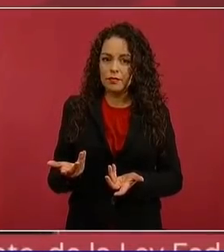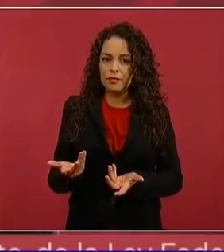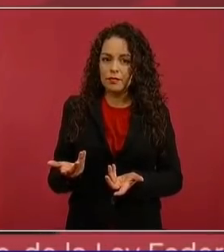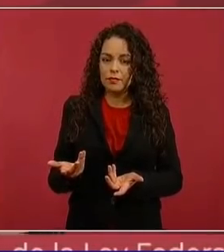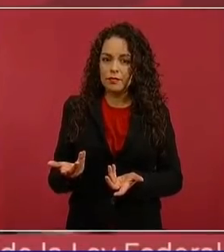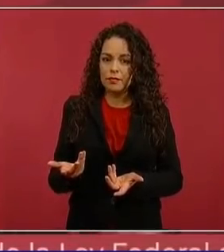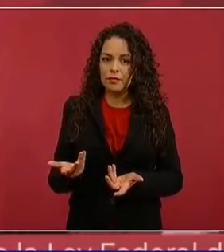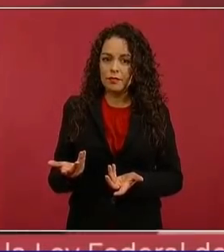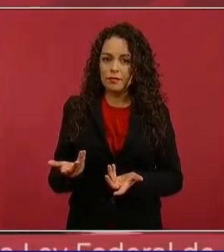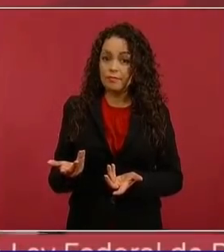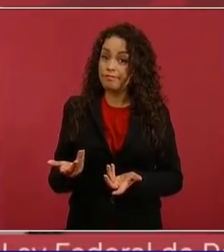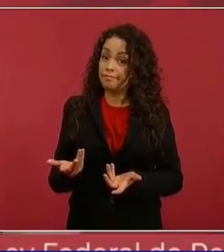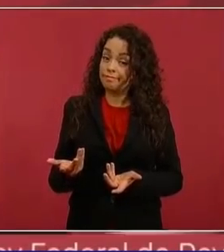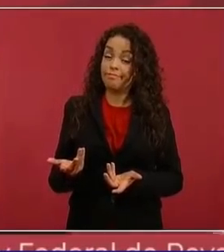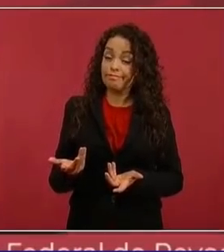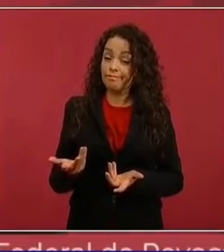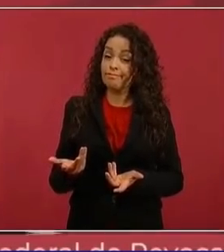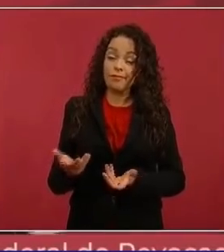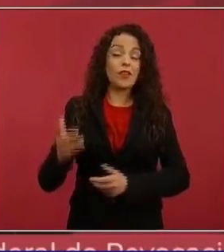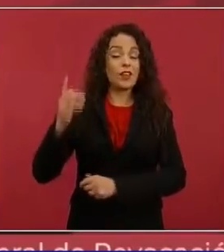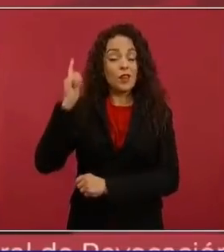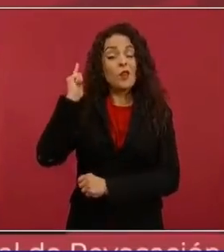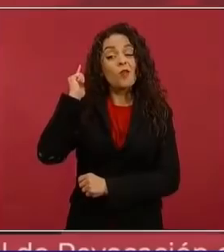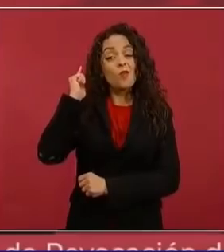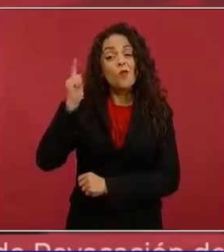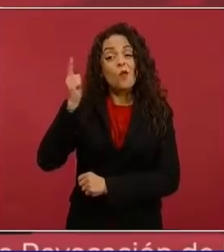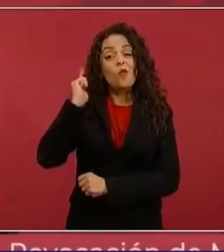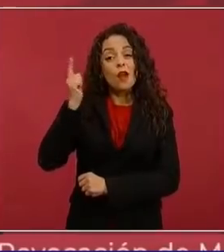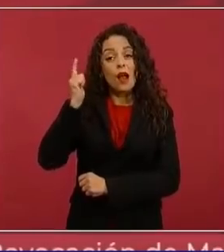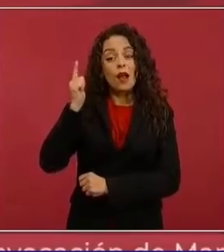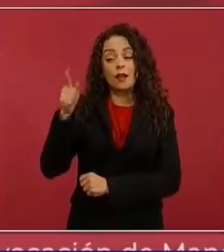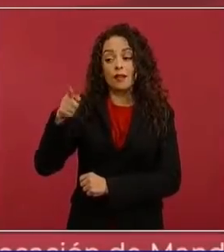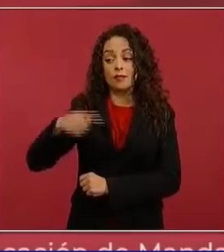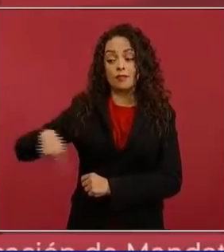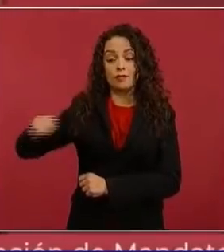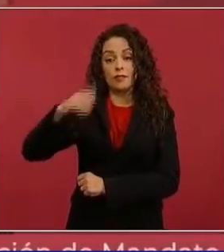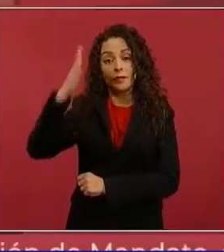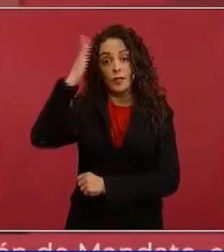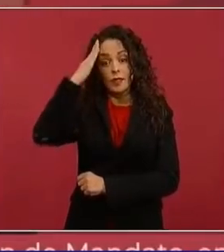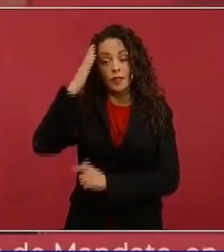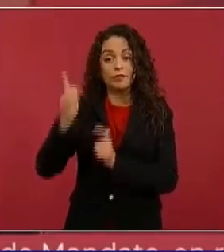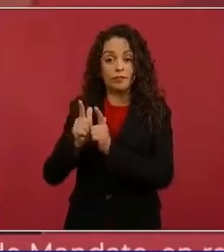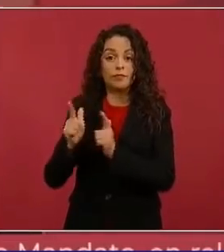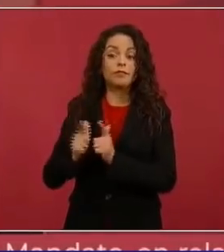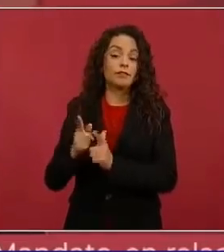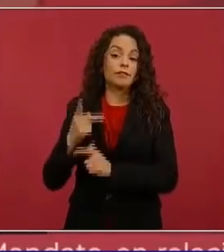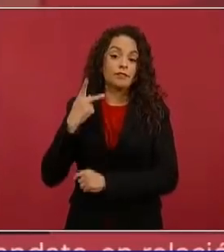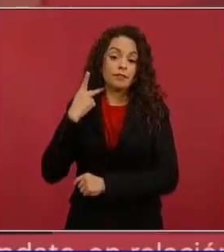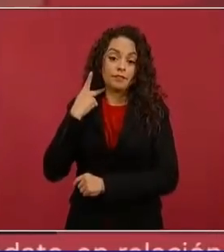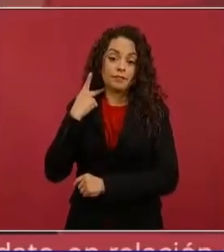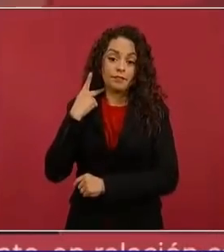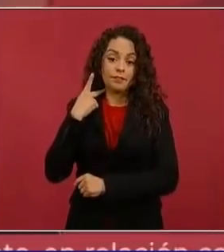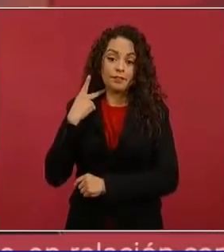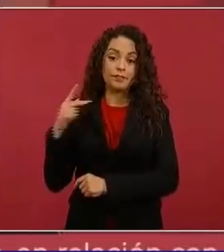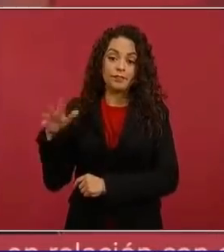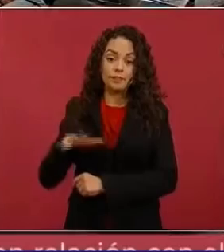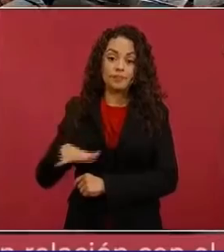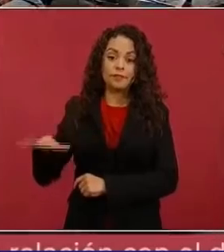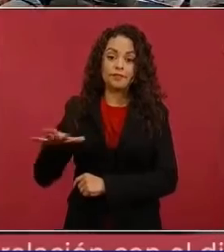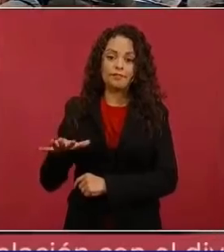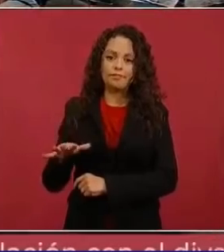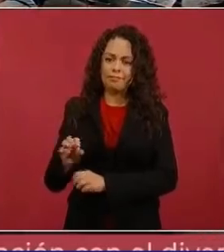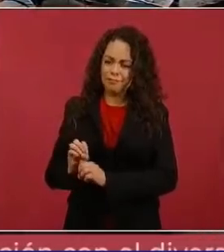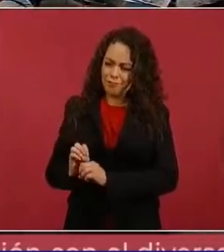Ojalá y los dirigentes los dejen en